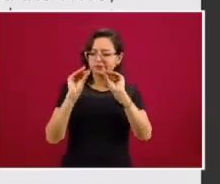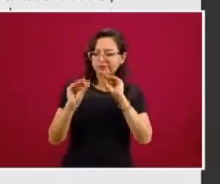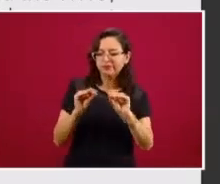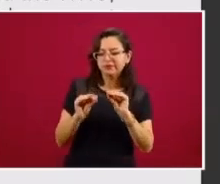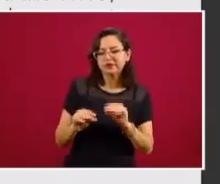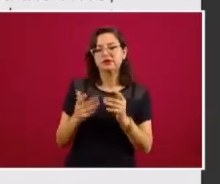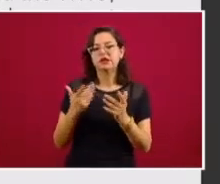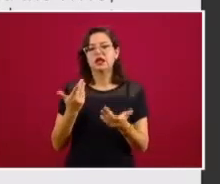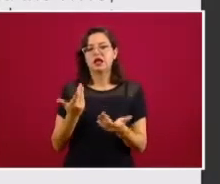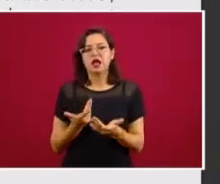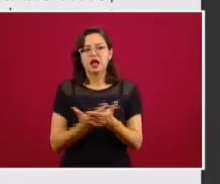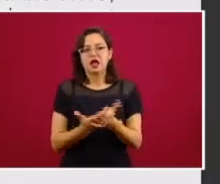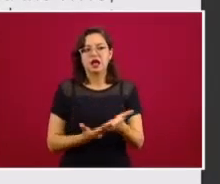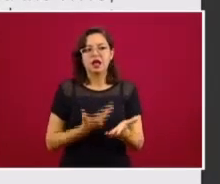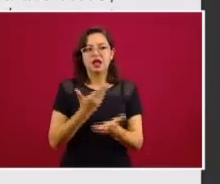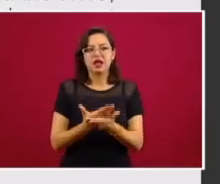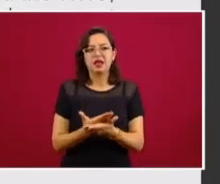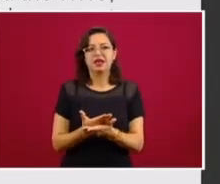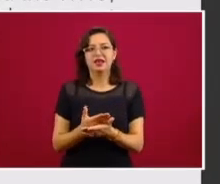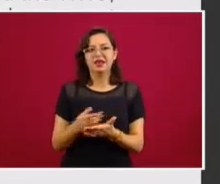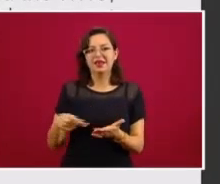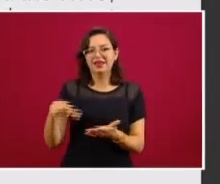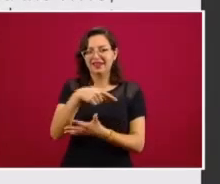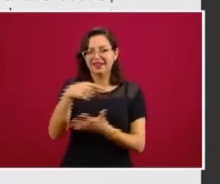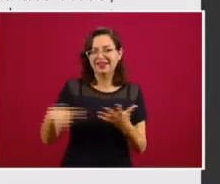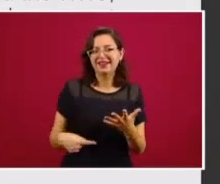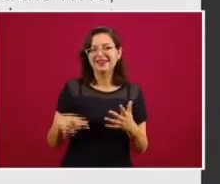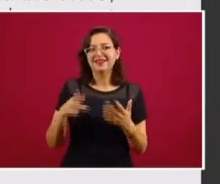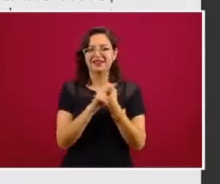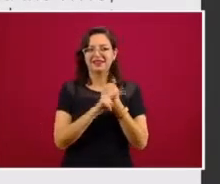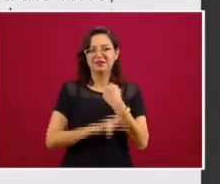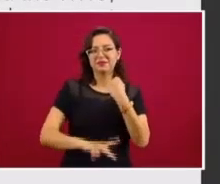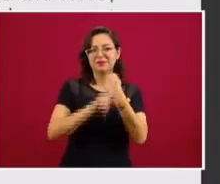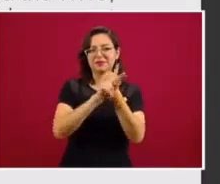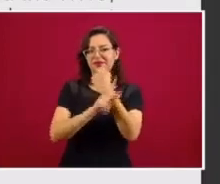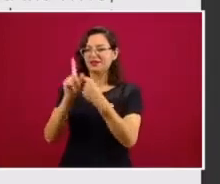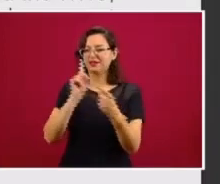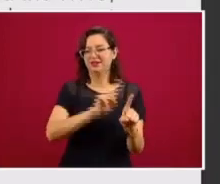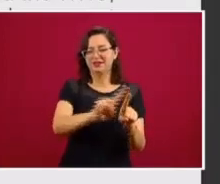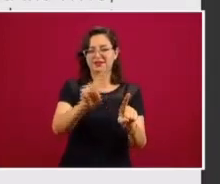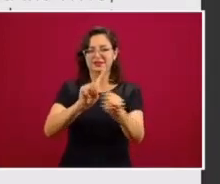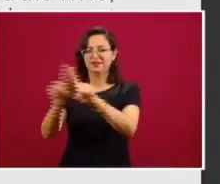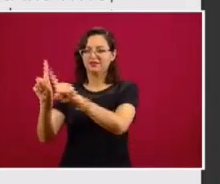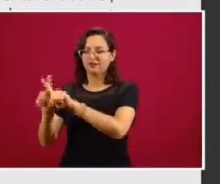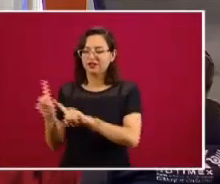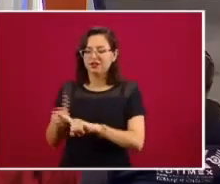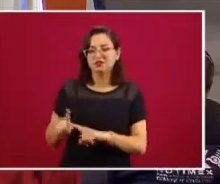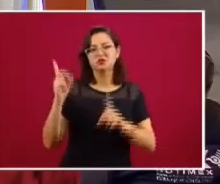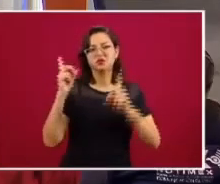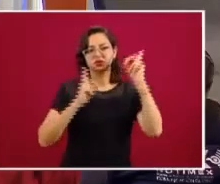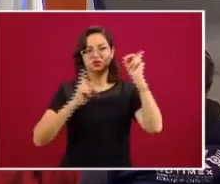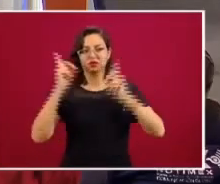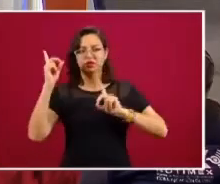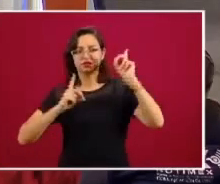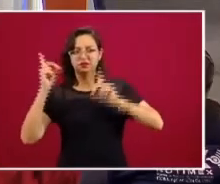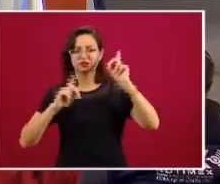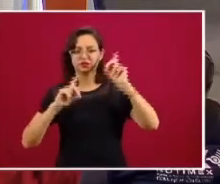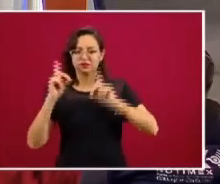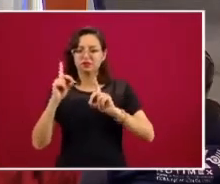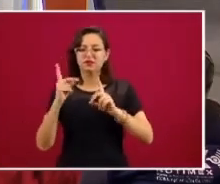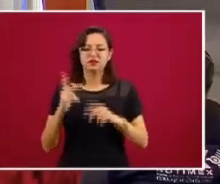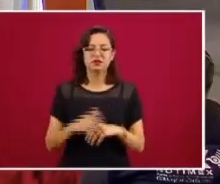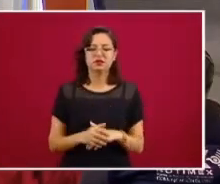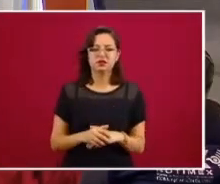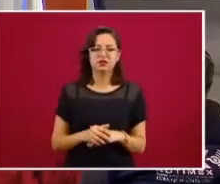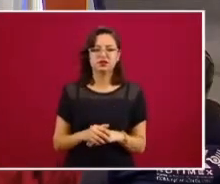las inquietudes que nos iban presentando los diversos países. Y si me pasan la siguiente, por favor, la